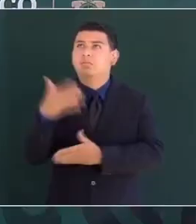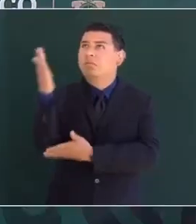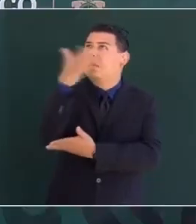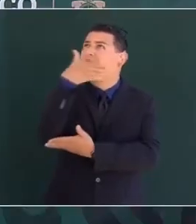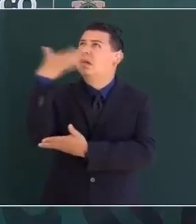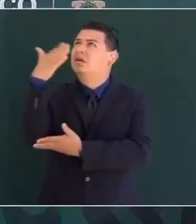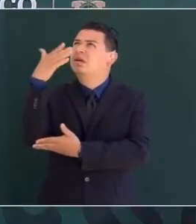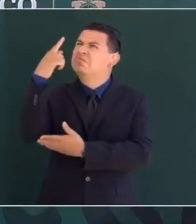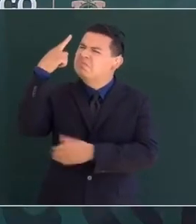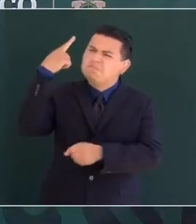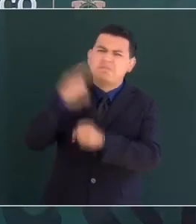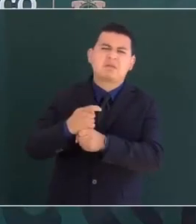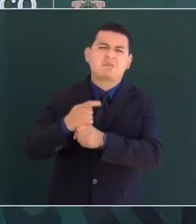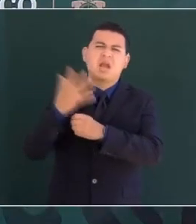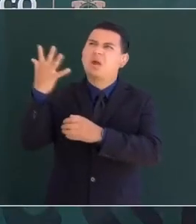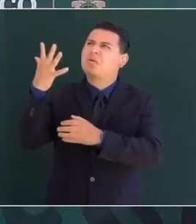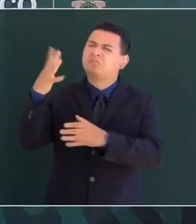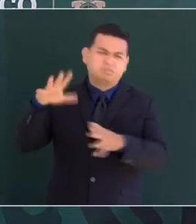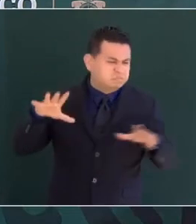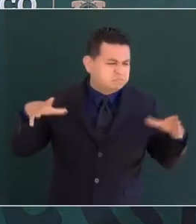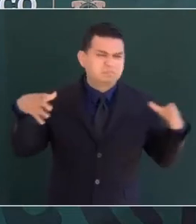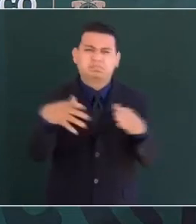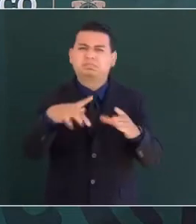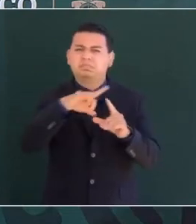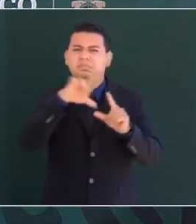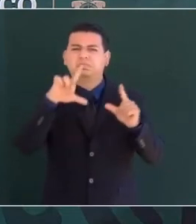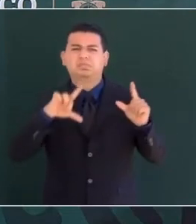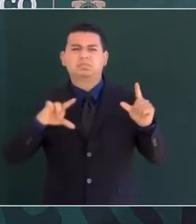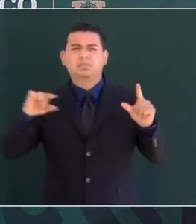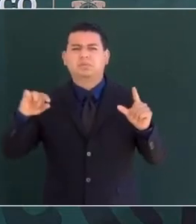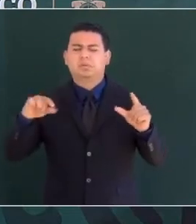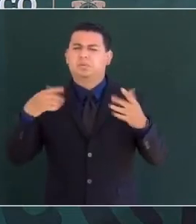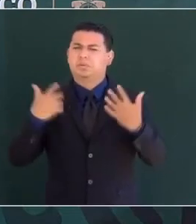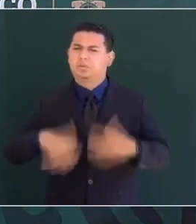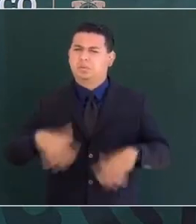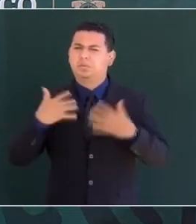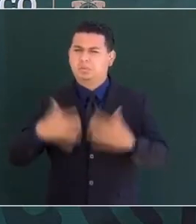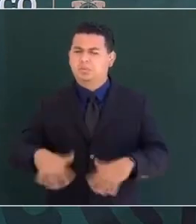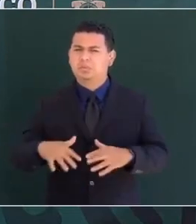ha inspirado a muchos patriotas por dos centenarios.